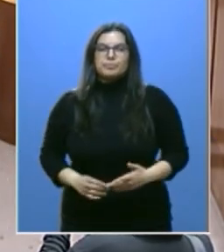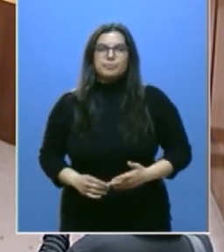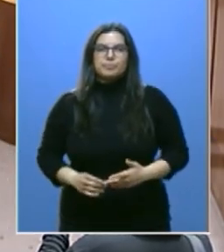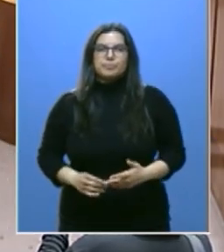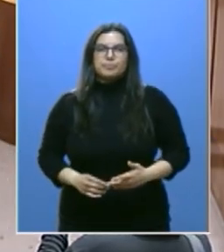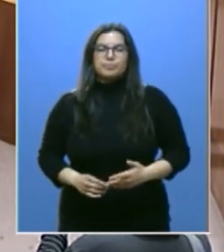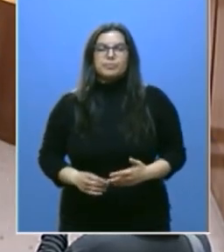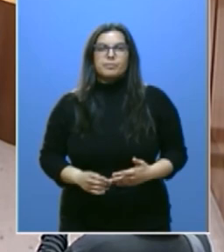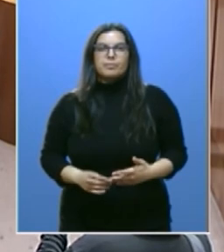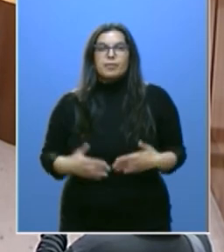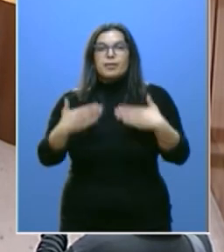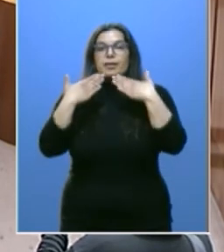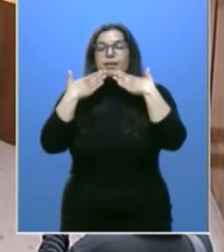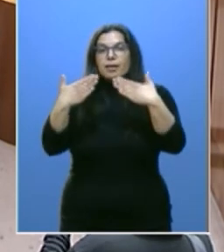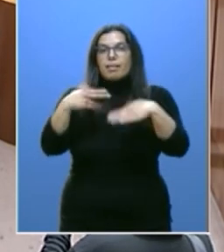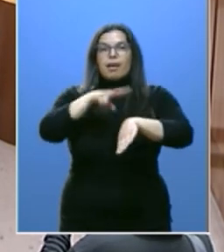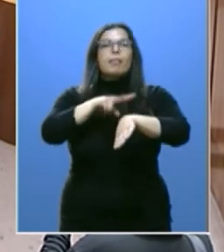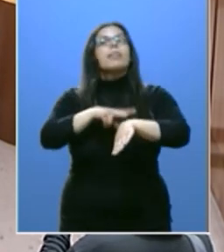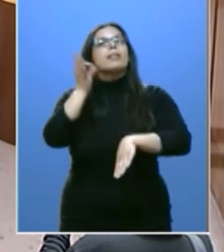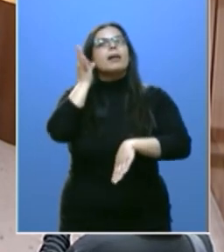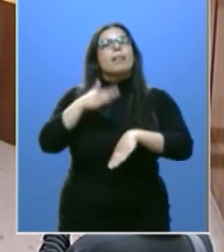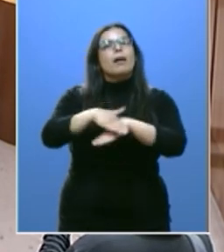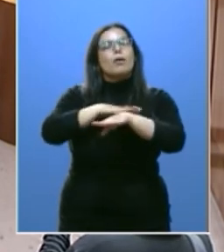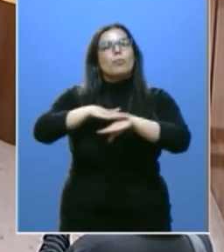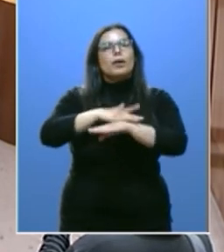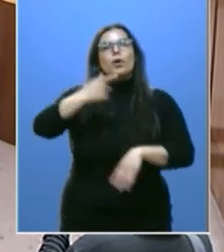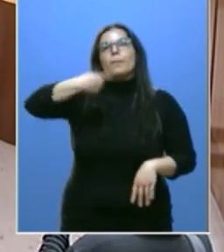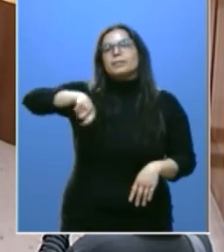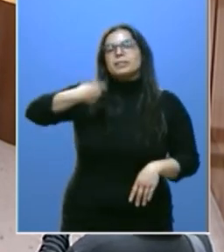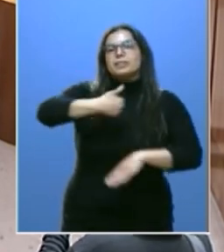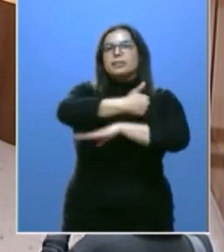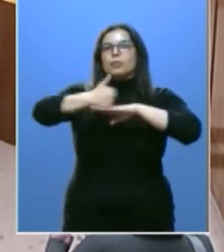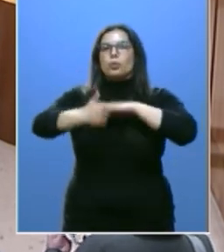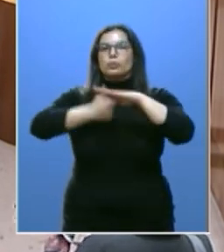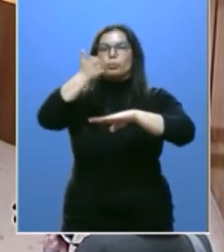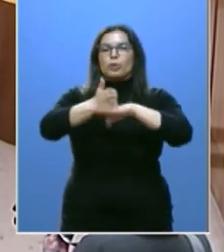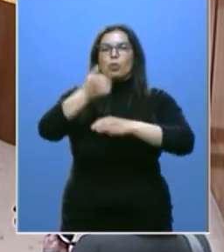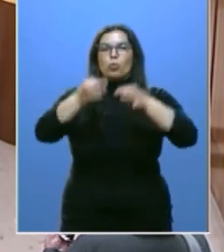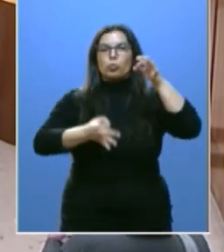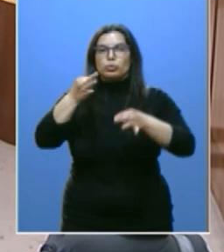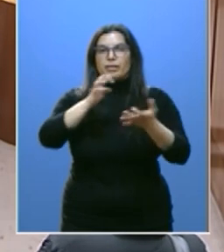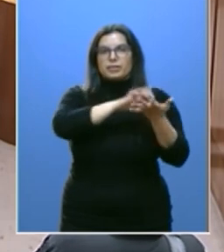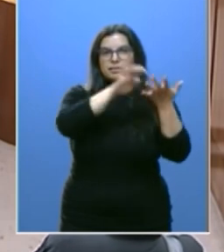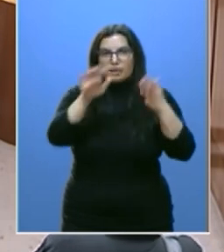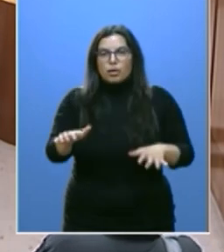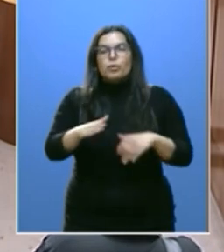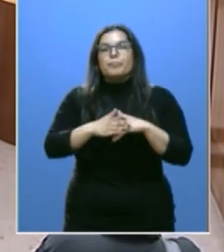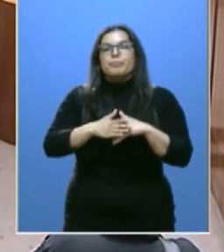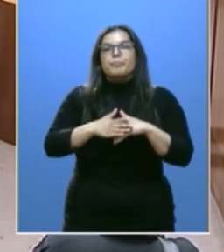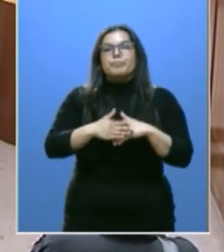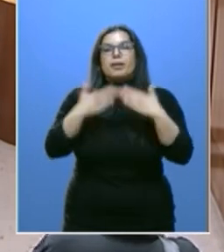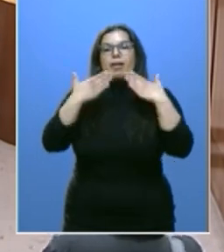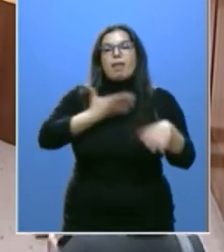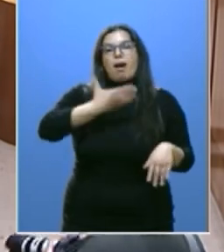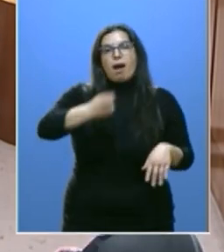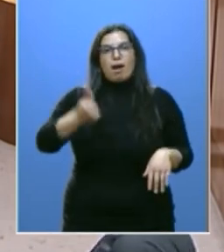gracias a la delegada de Gobierno, al presidente del Tribunal Superior de Justicia de Castilla y León, a los alcaldes y